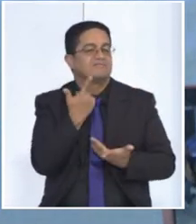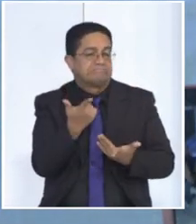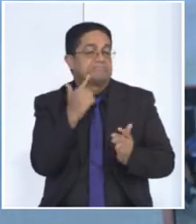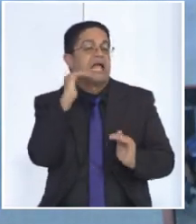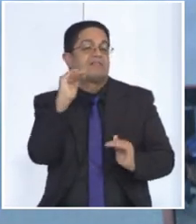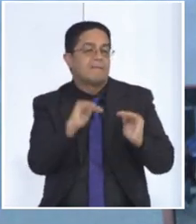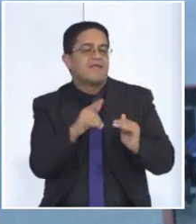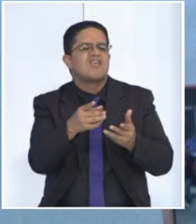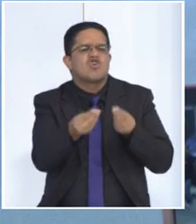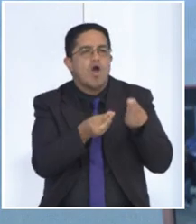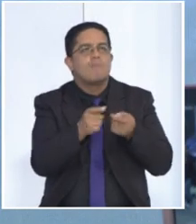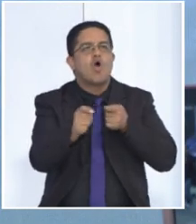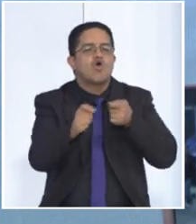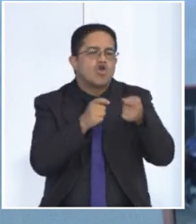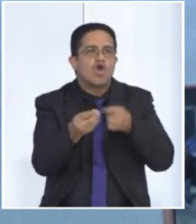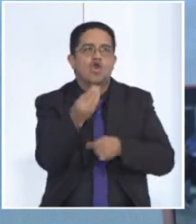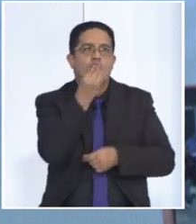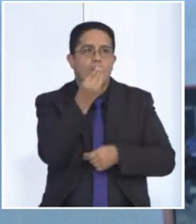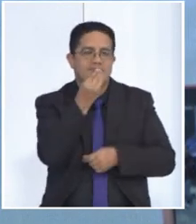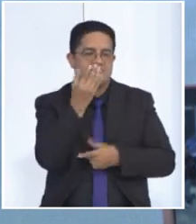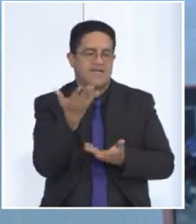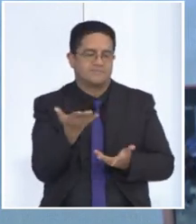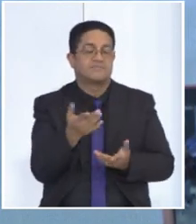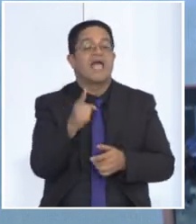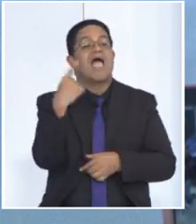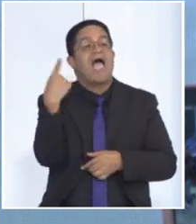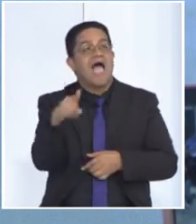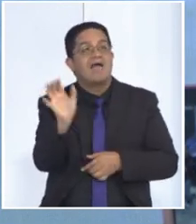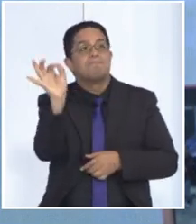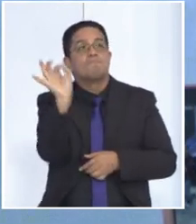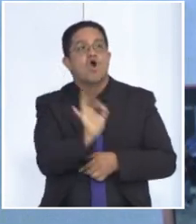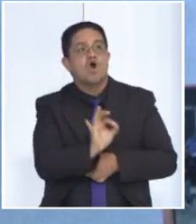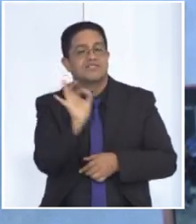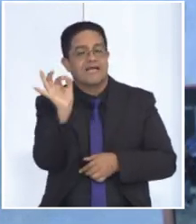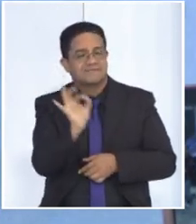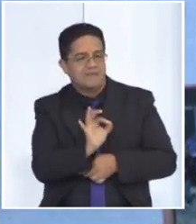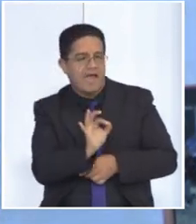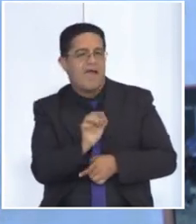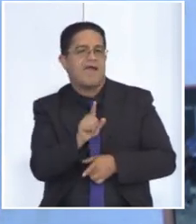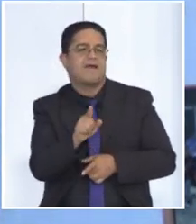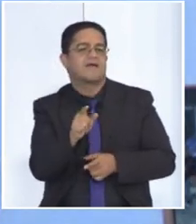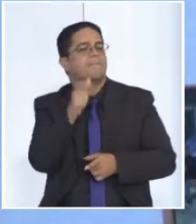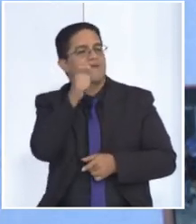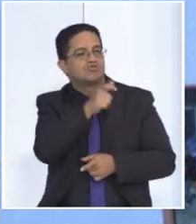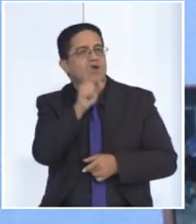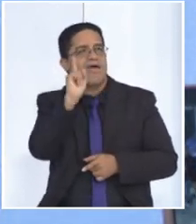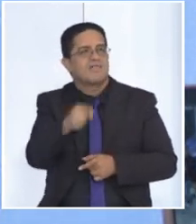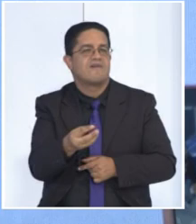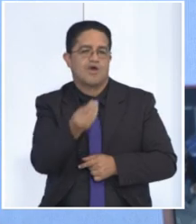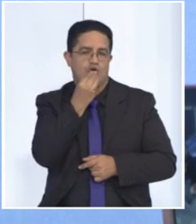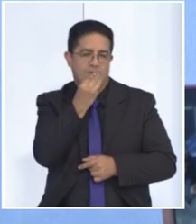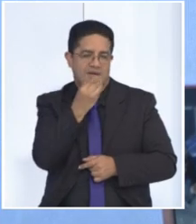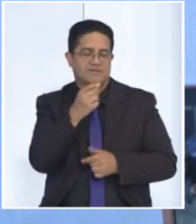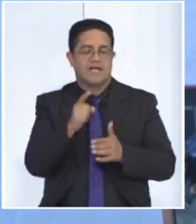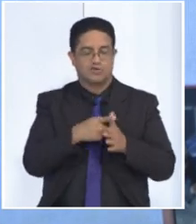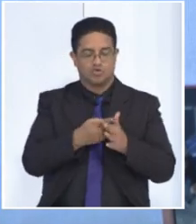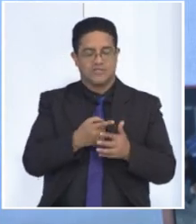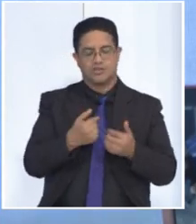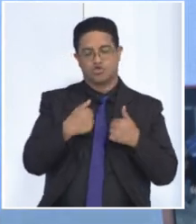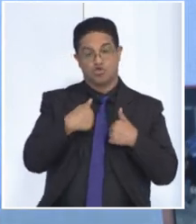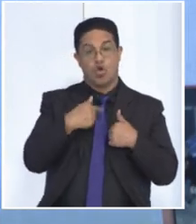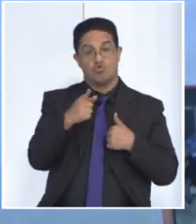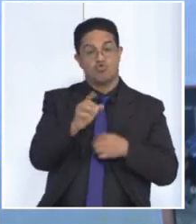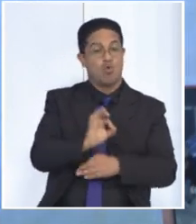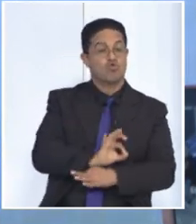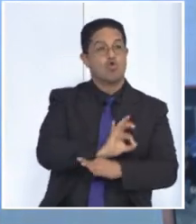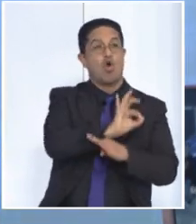calórica controlada. En esa ingesta calórica controlada hay porcentajes estimados de proteína, grasa y carbohidratos. La carga que yo haga de carbohidratos a lo largo del día,